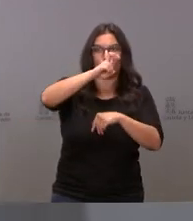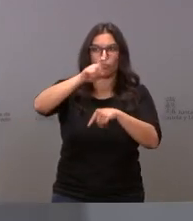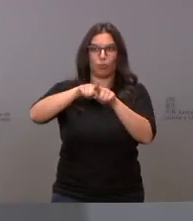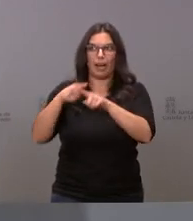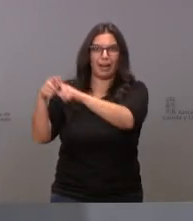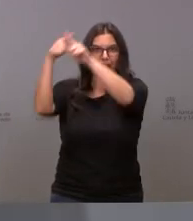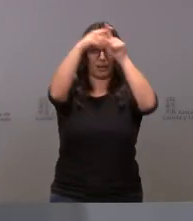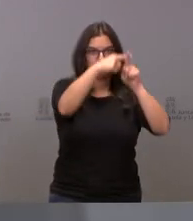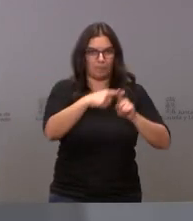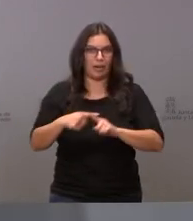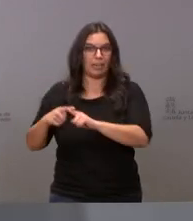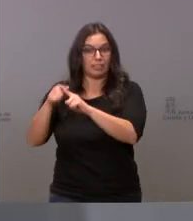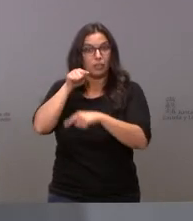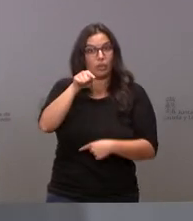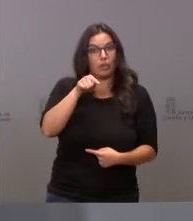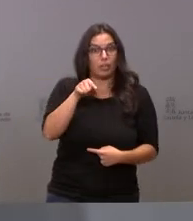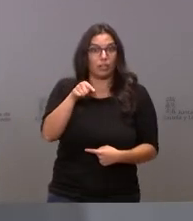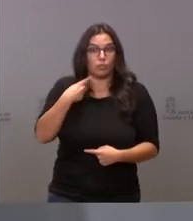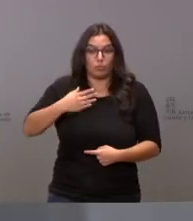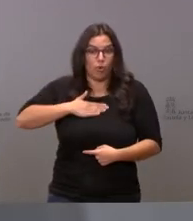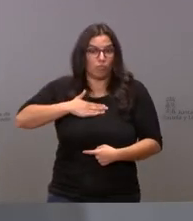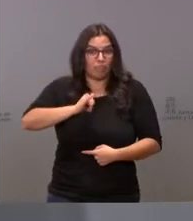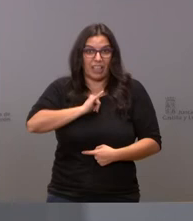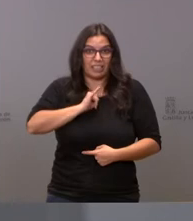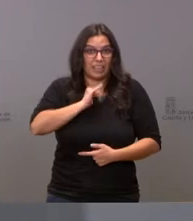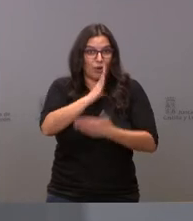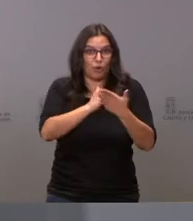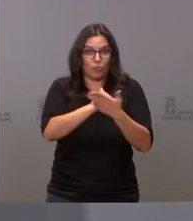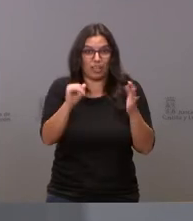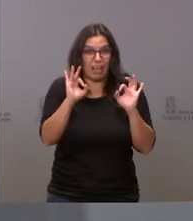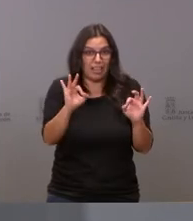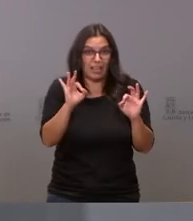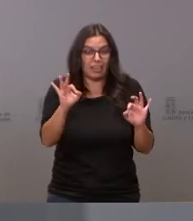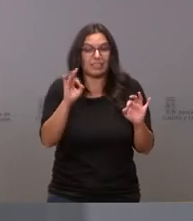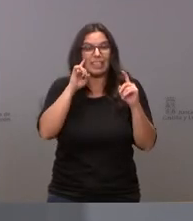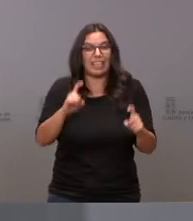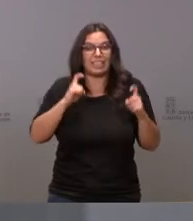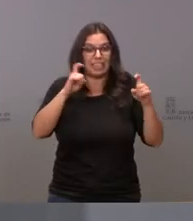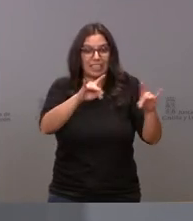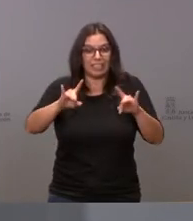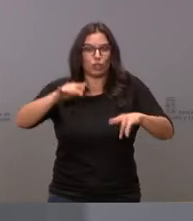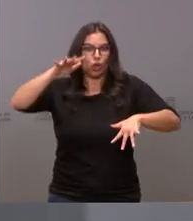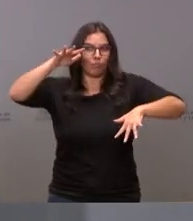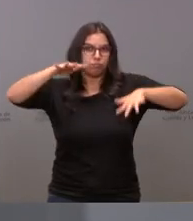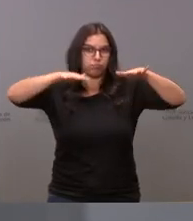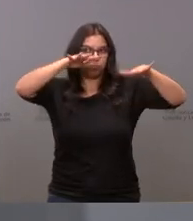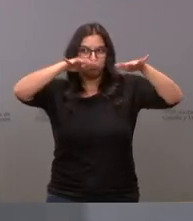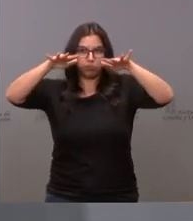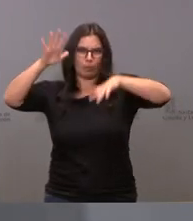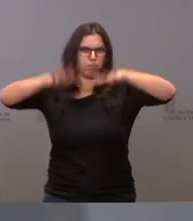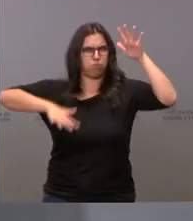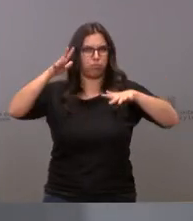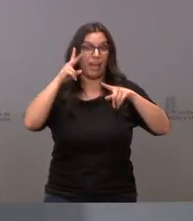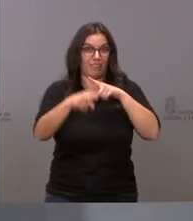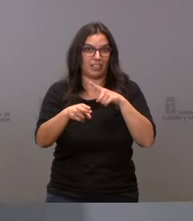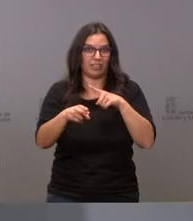una práctica que va en el ADN de esta comunidad que trata de mantener el equilibrio territorial de la manera